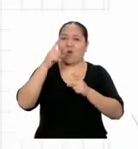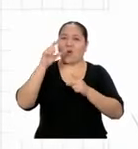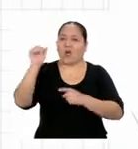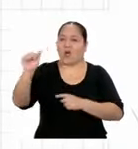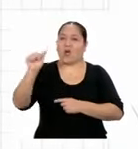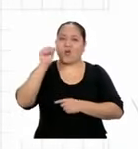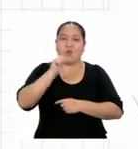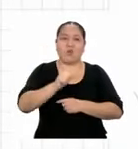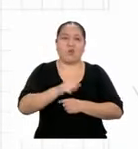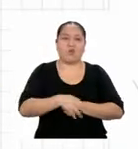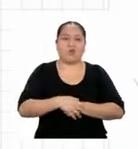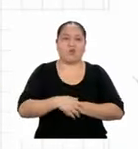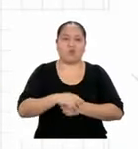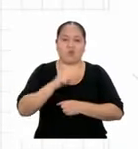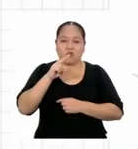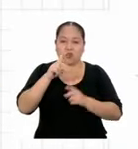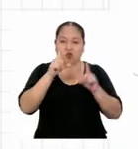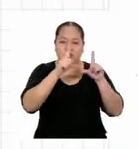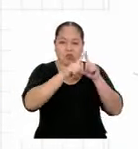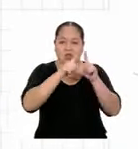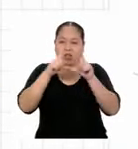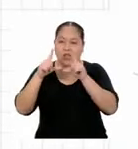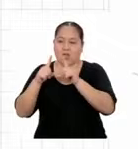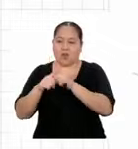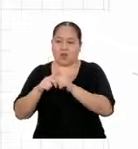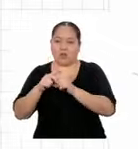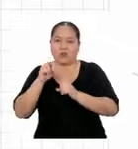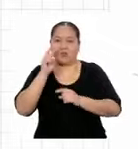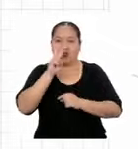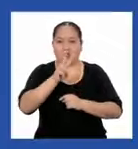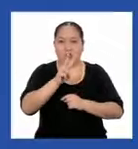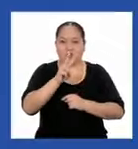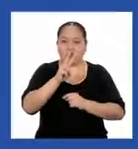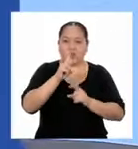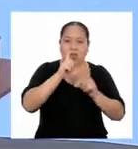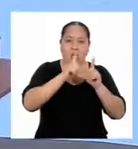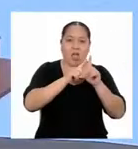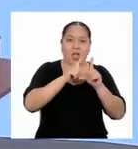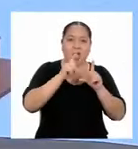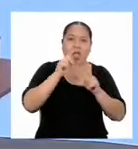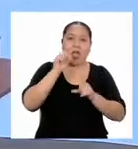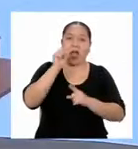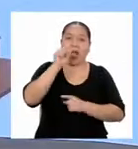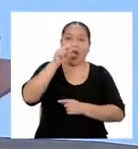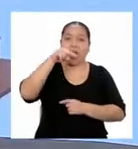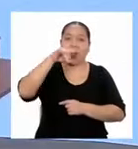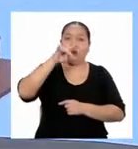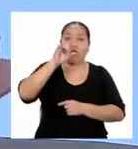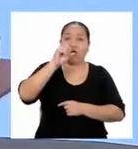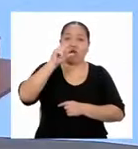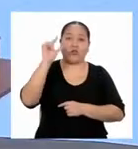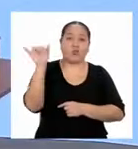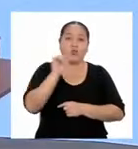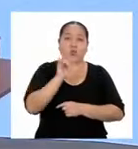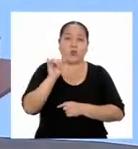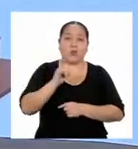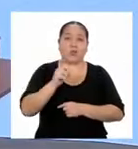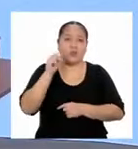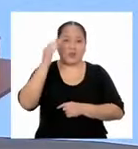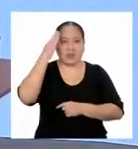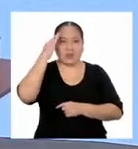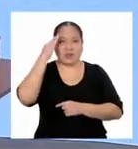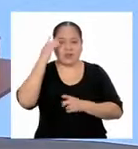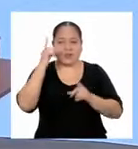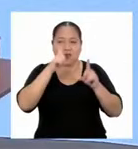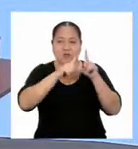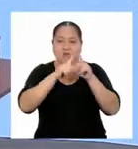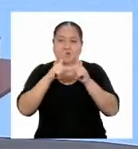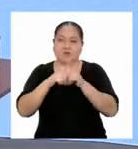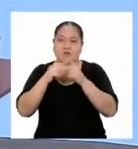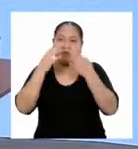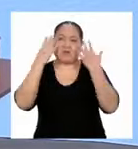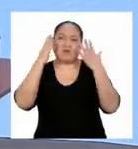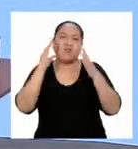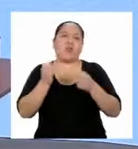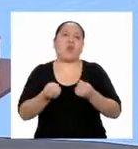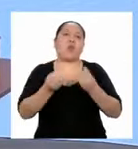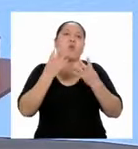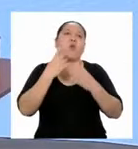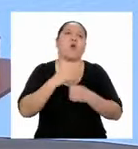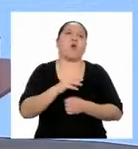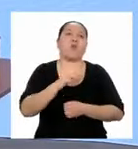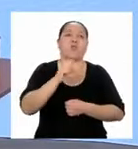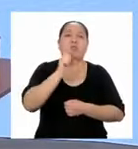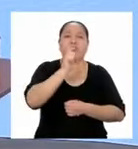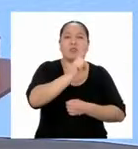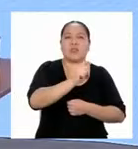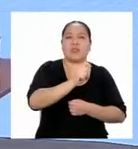semejantes cuando dos de sus ángulos son congruentes. Ya sé que son semejantes, pero sigo sin hallar X, o sea, la